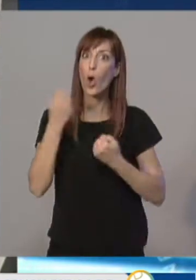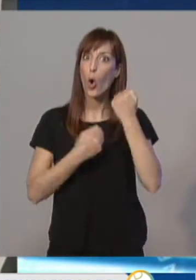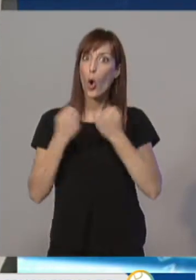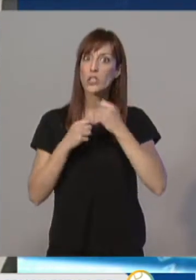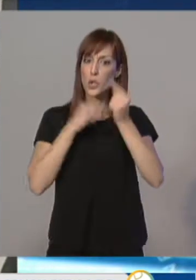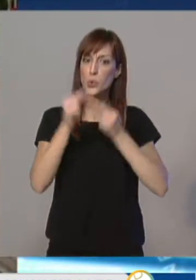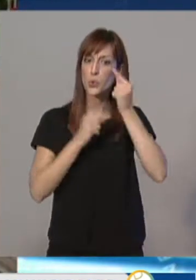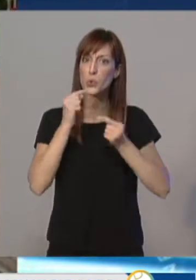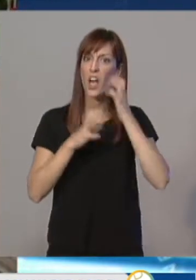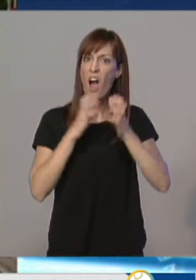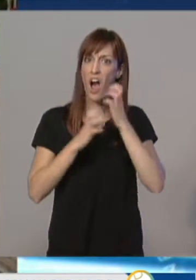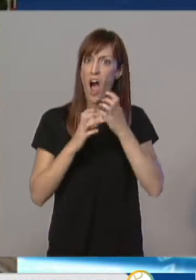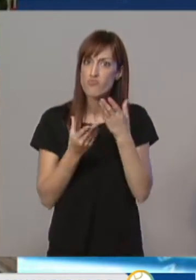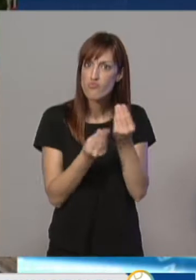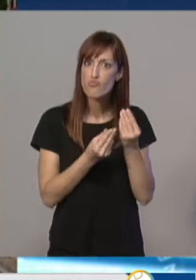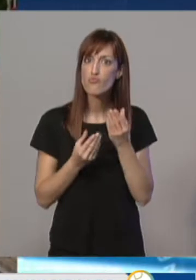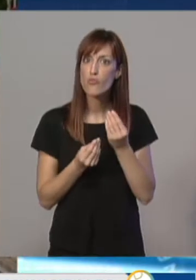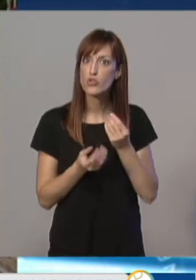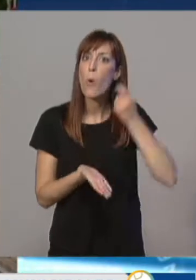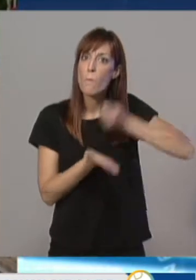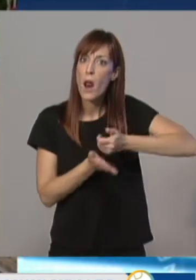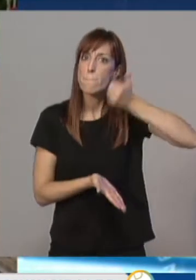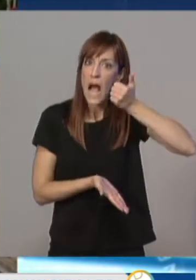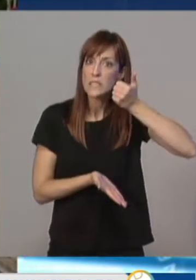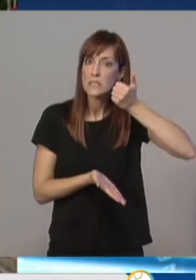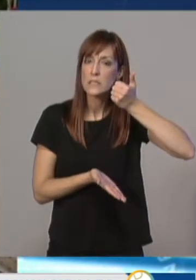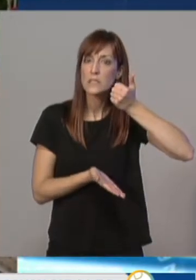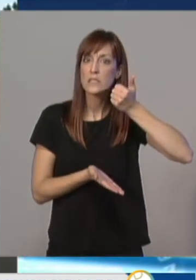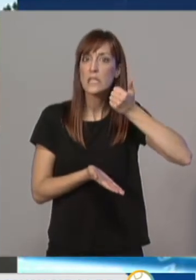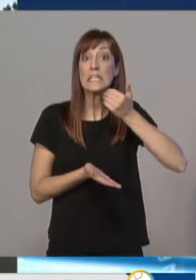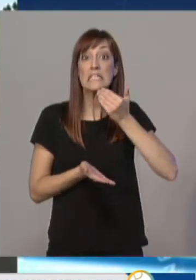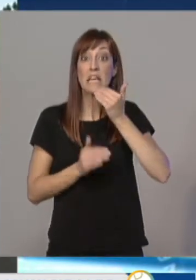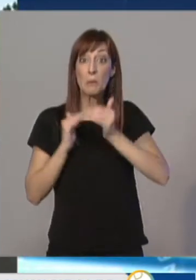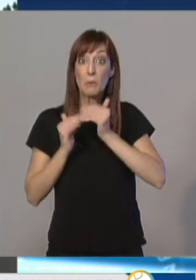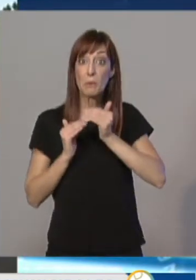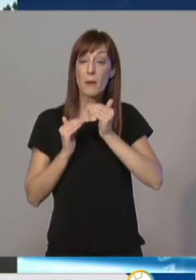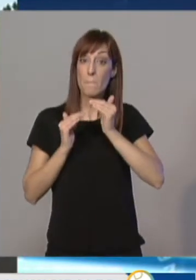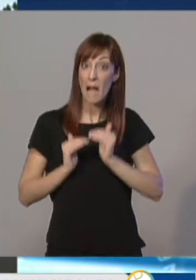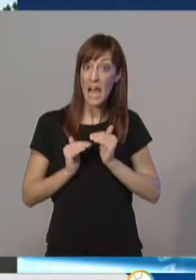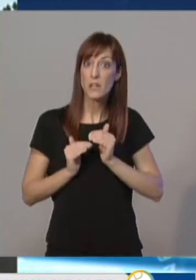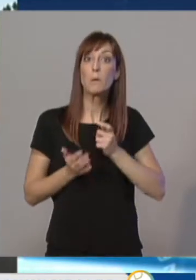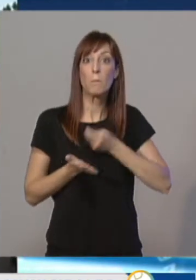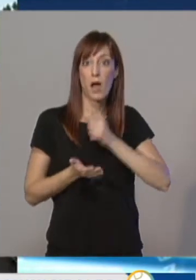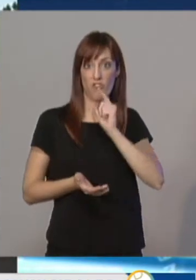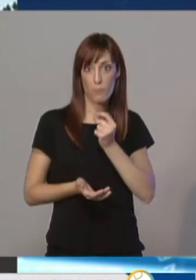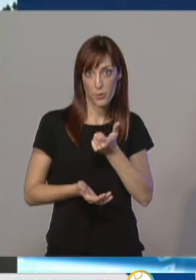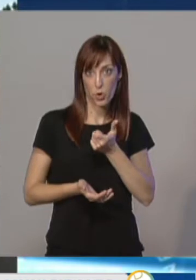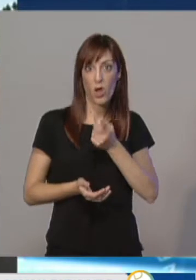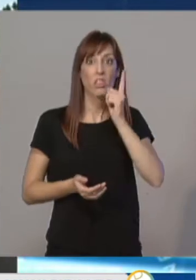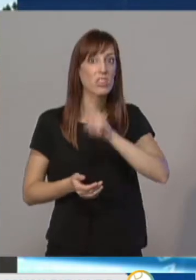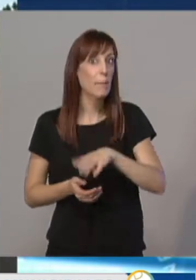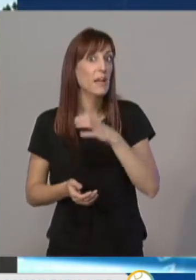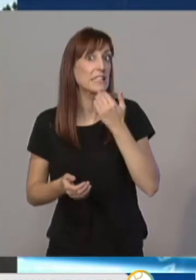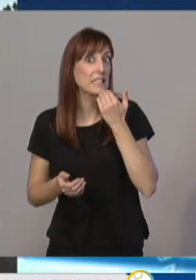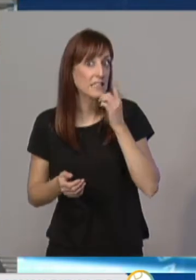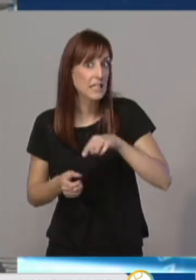incrementará a los que tengan más caballos fiscales. En conjunto se situará entre una horquilla de 20 euros al que paga menos y hasta 220